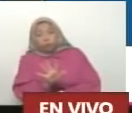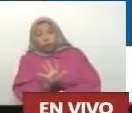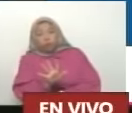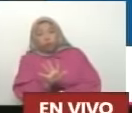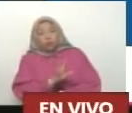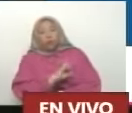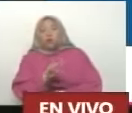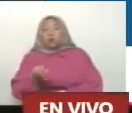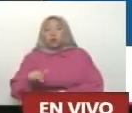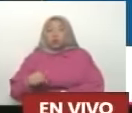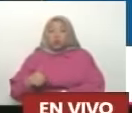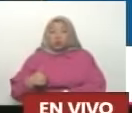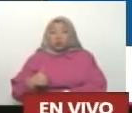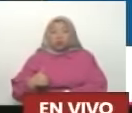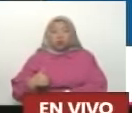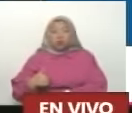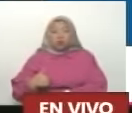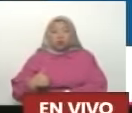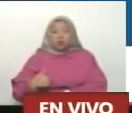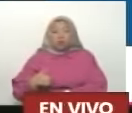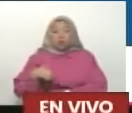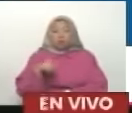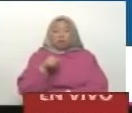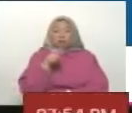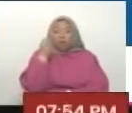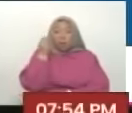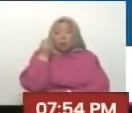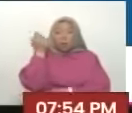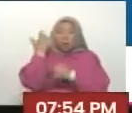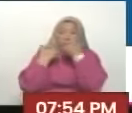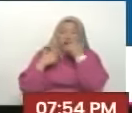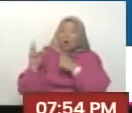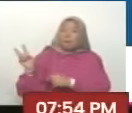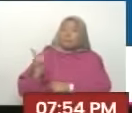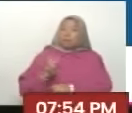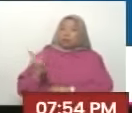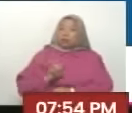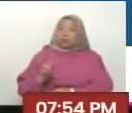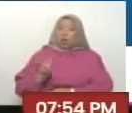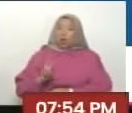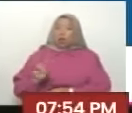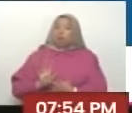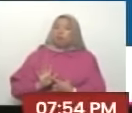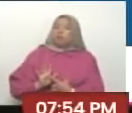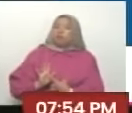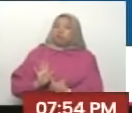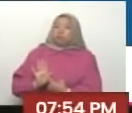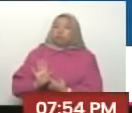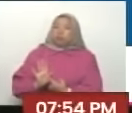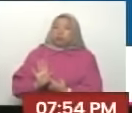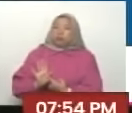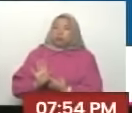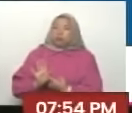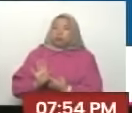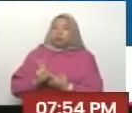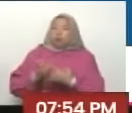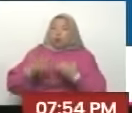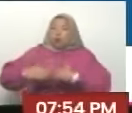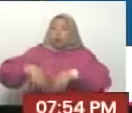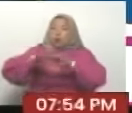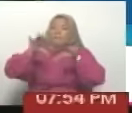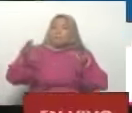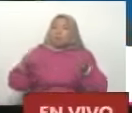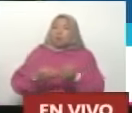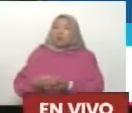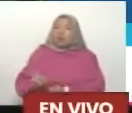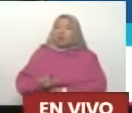Nosotros no nos Subestimamos El comandante Chávez Puso a Venezuela En el escenario Mundial